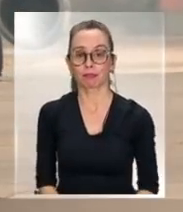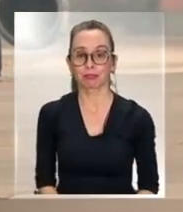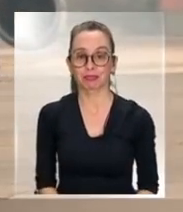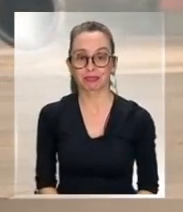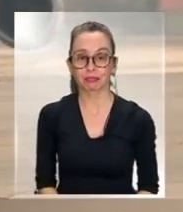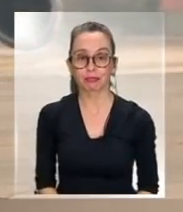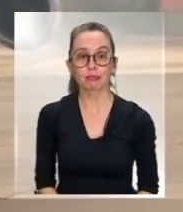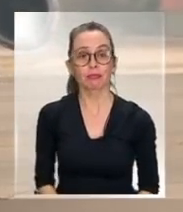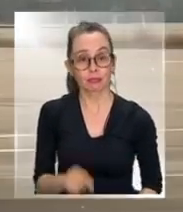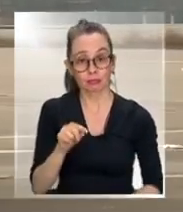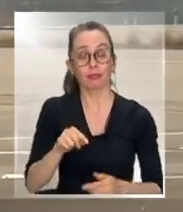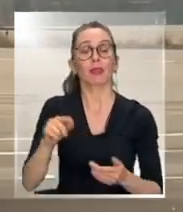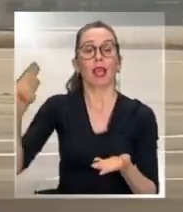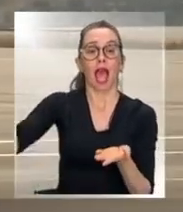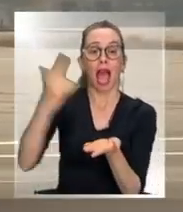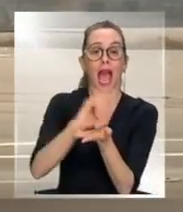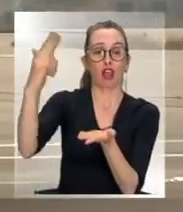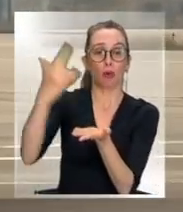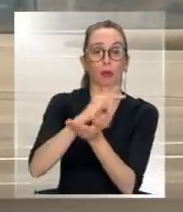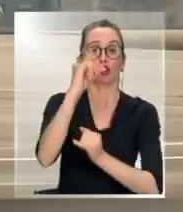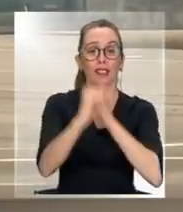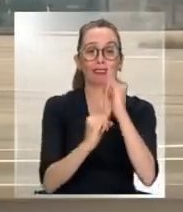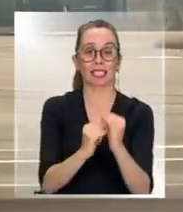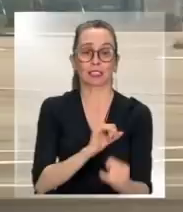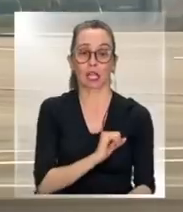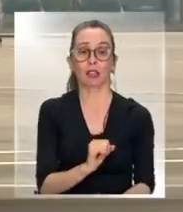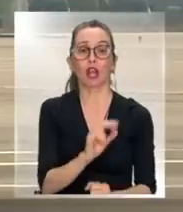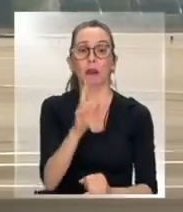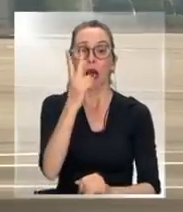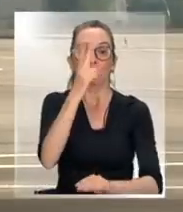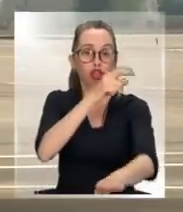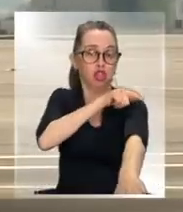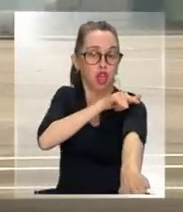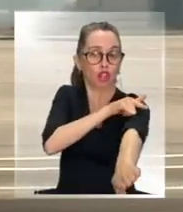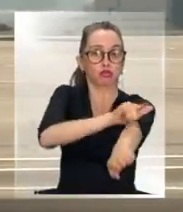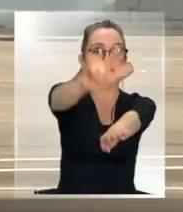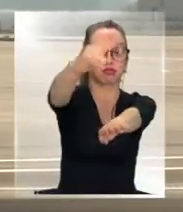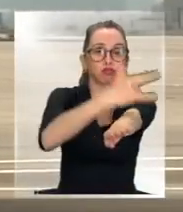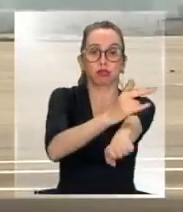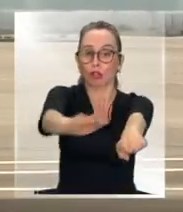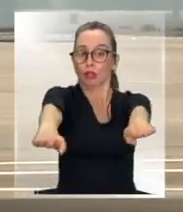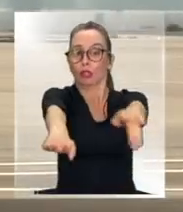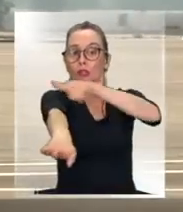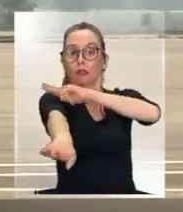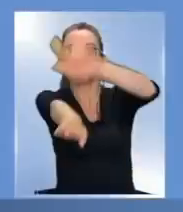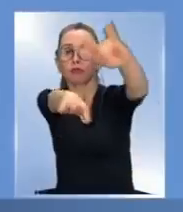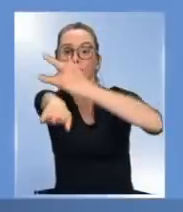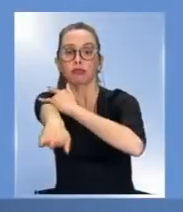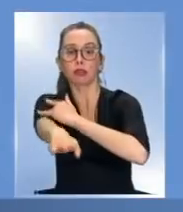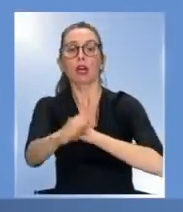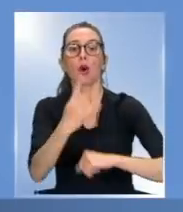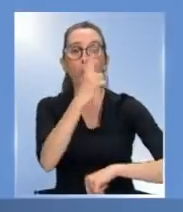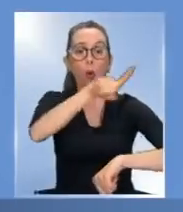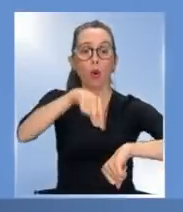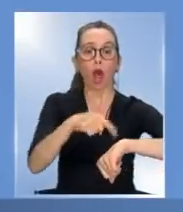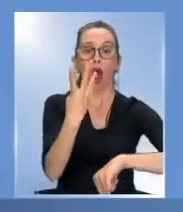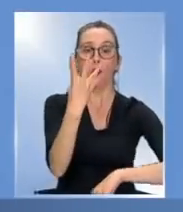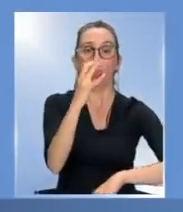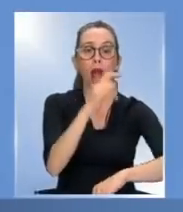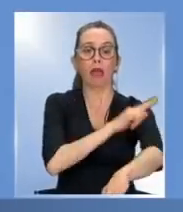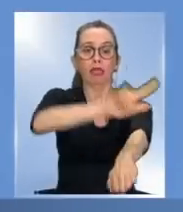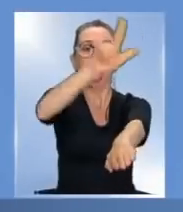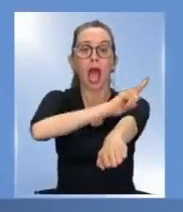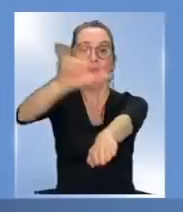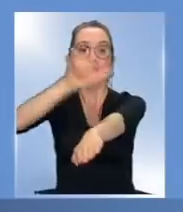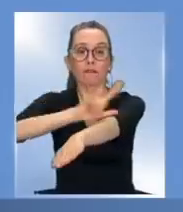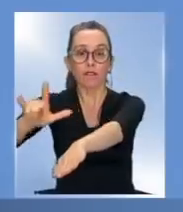El Aeropuerto Internacional de Santiago hoy cuenta con solo dos pistas, donde se despliegan alrededor de 40 aeronaves por hora. Las instalaciones del